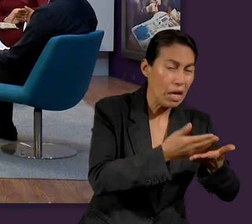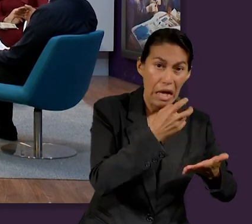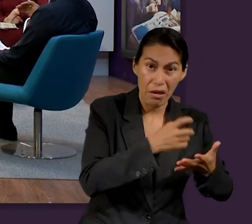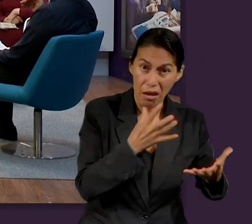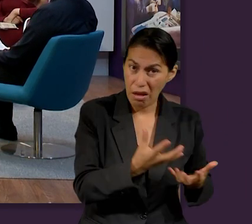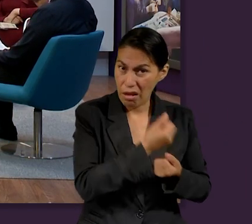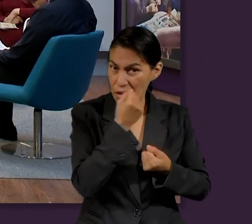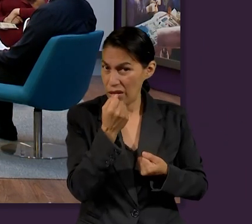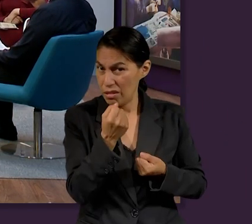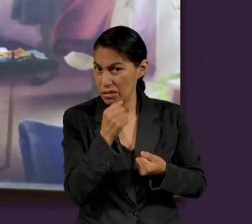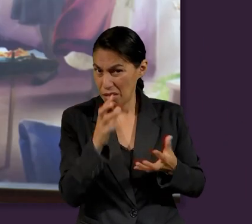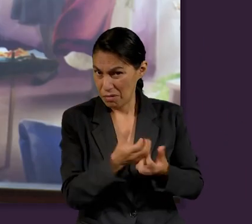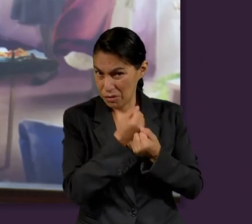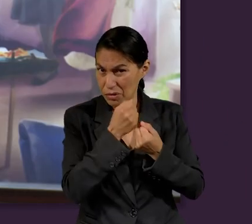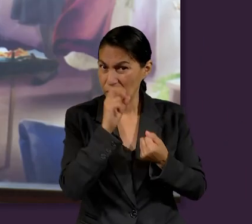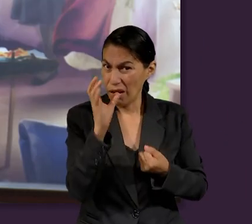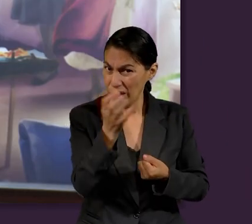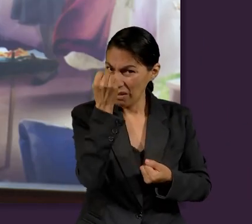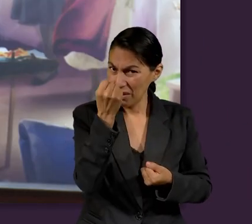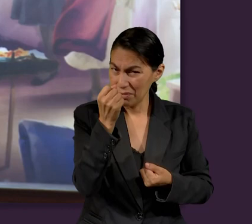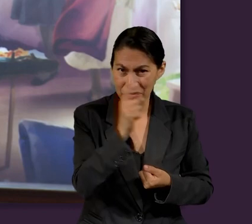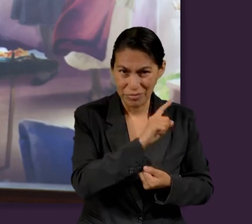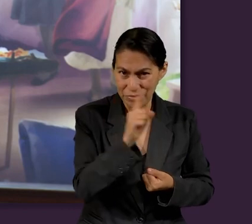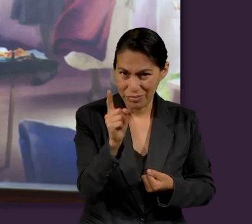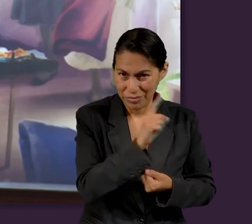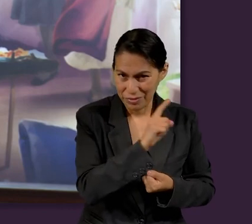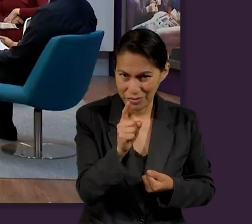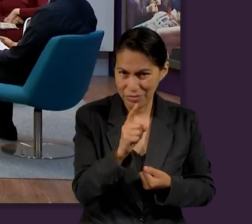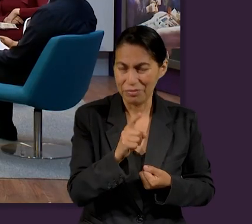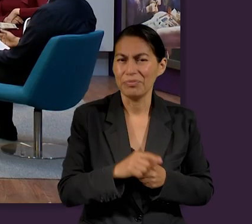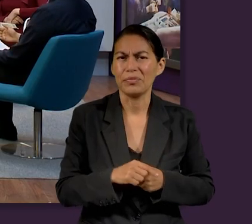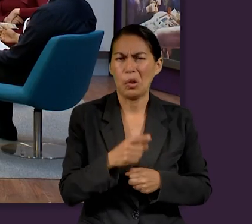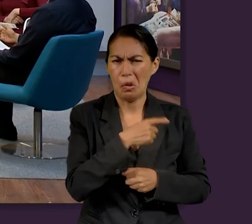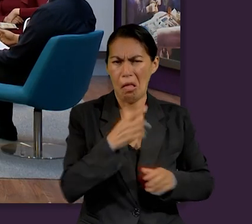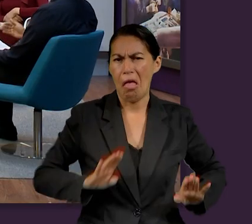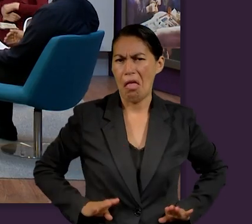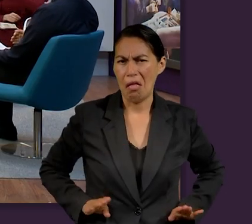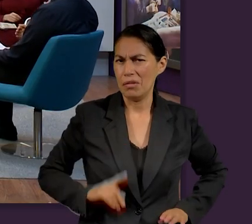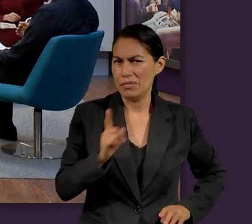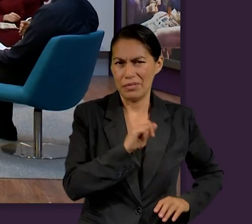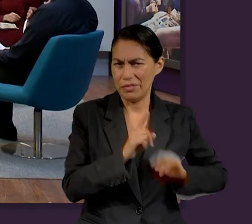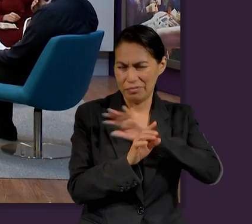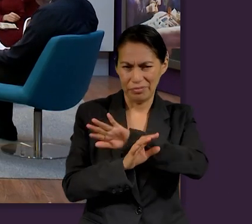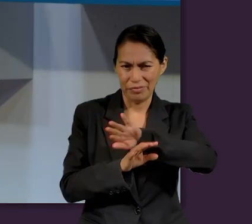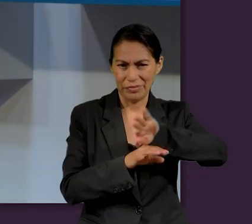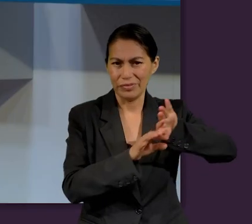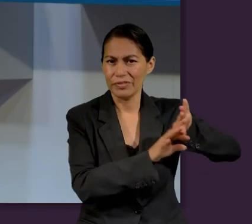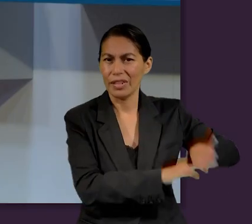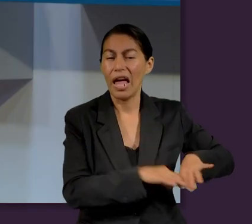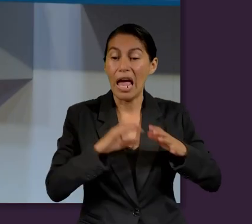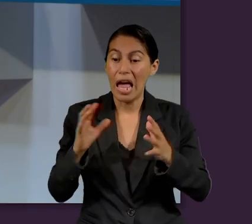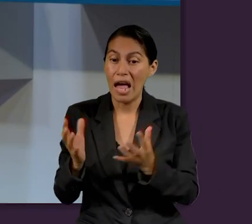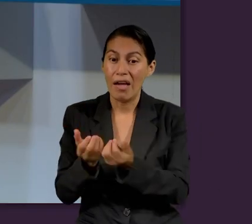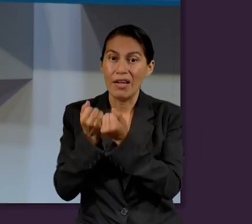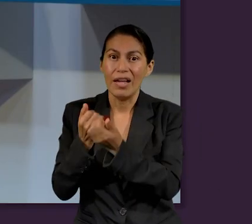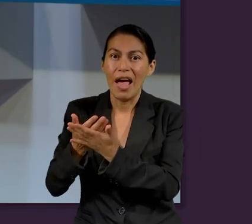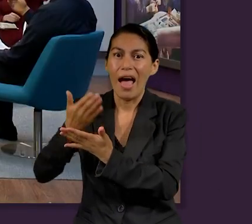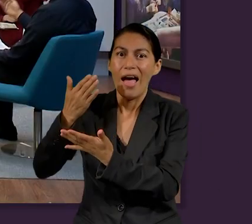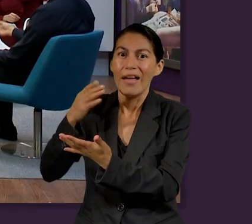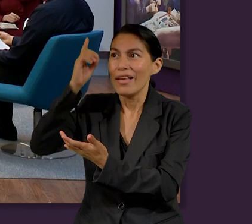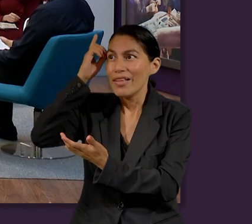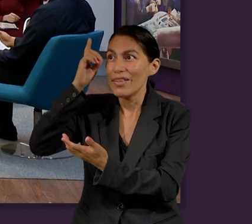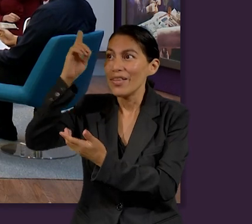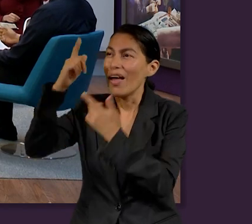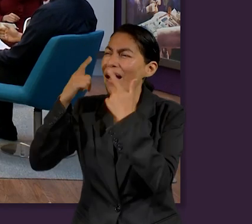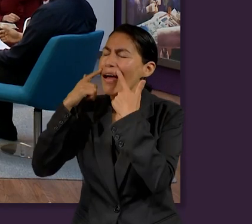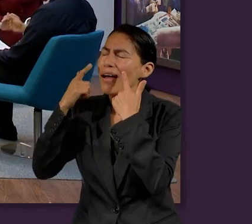porque tengamos mayores méritos es que vamos a alcanzar la salvación, sino que la salvación ya nos fue dada por medio de la